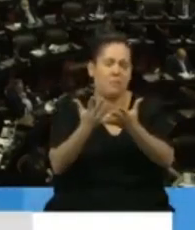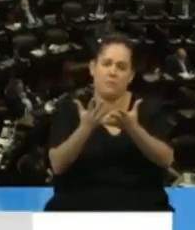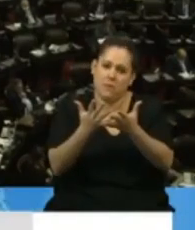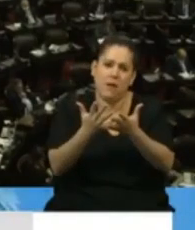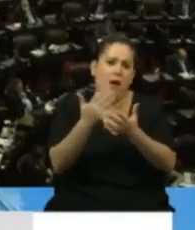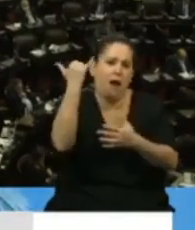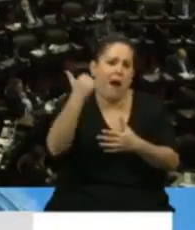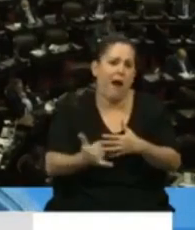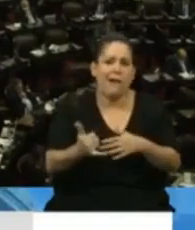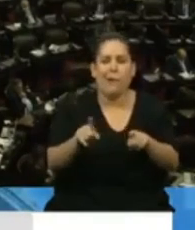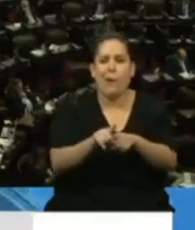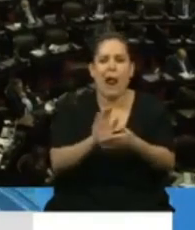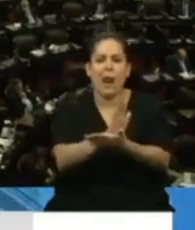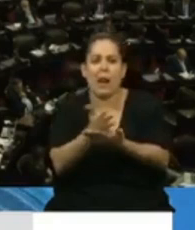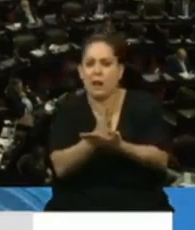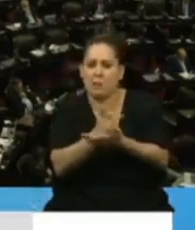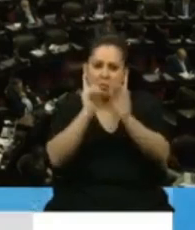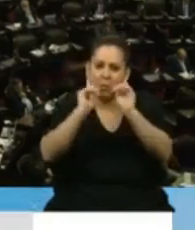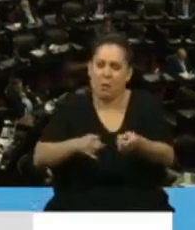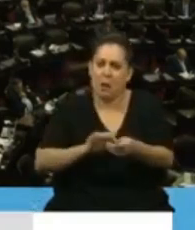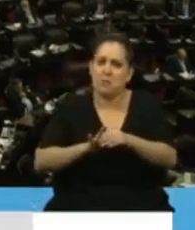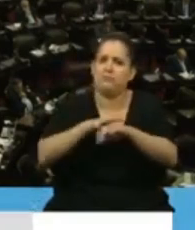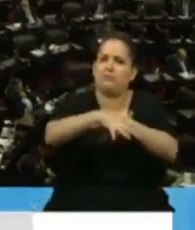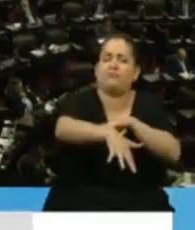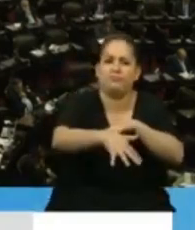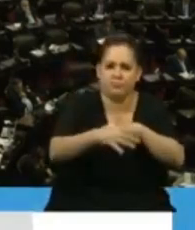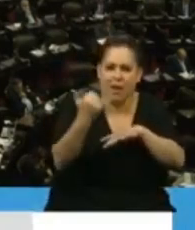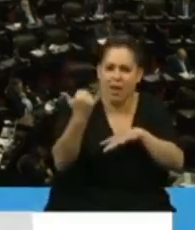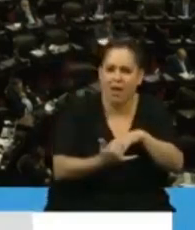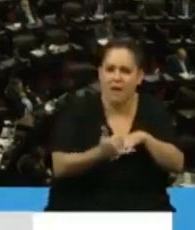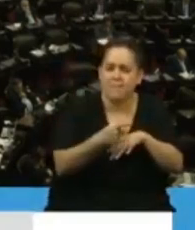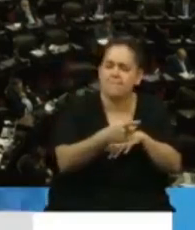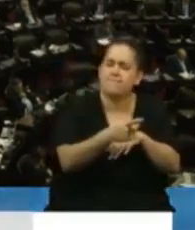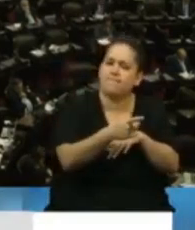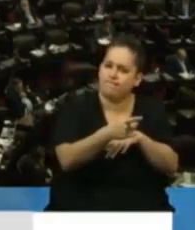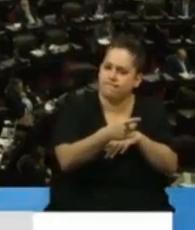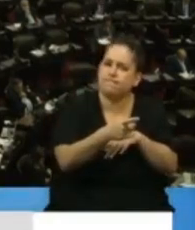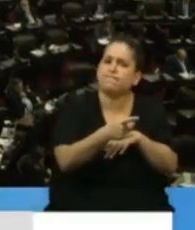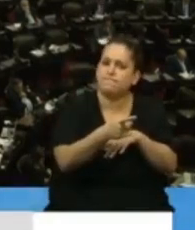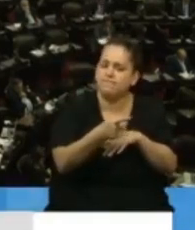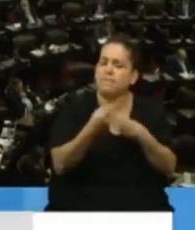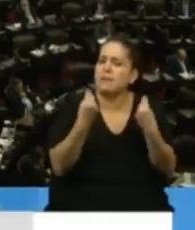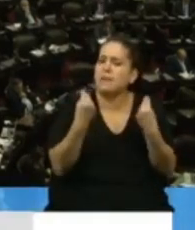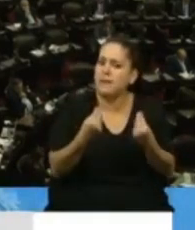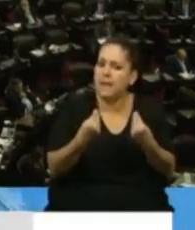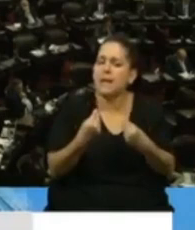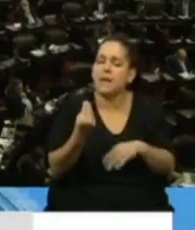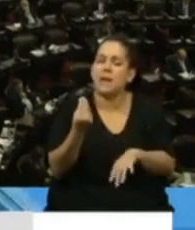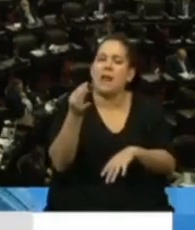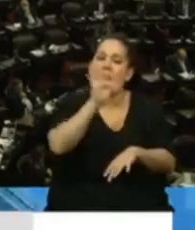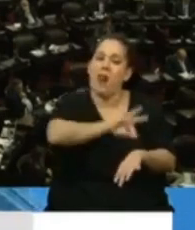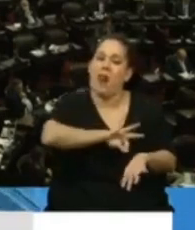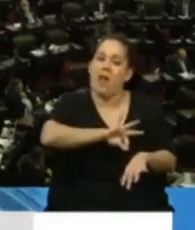fronteras, es de que creo que también de alguna manera se ve reflejado de que las ganancias